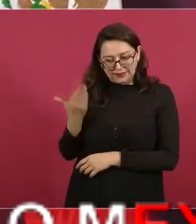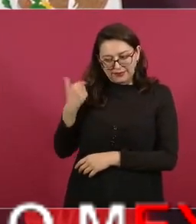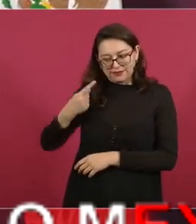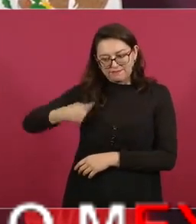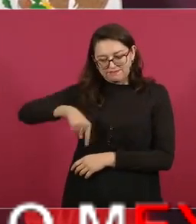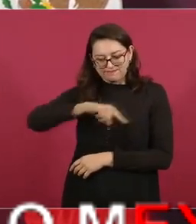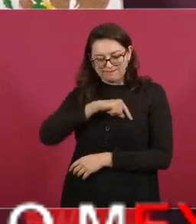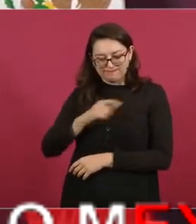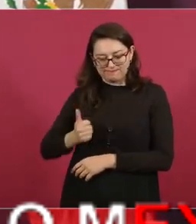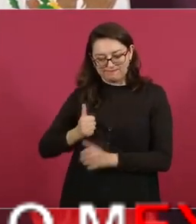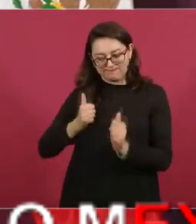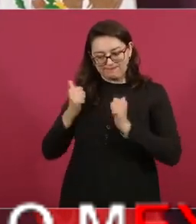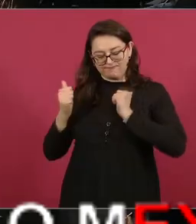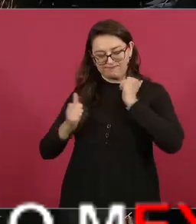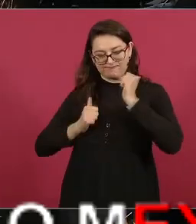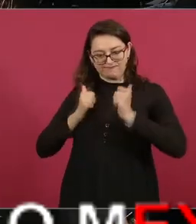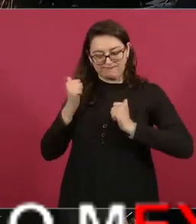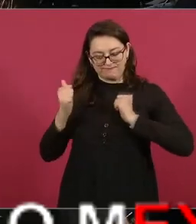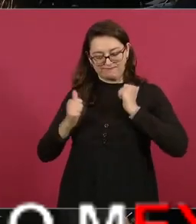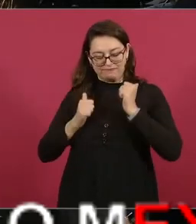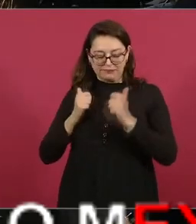si los ponemos aquí